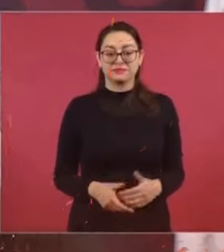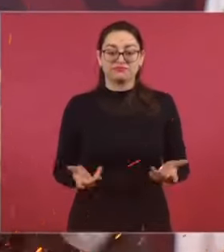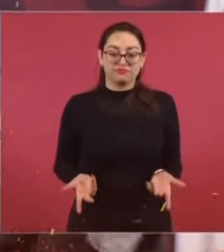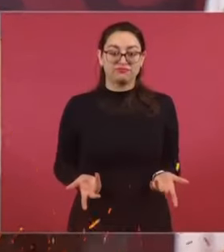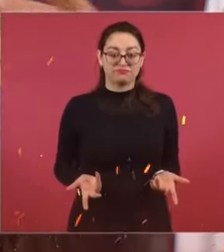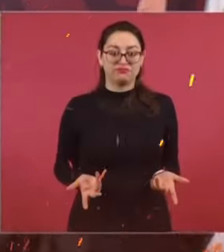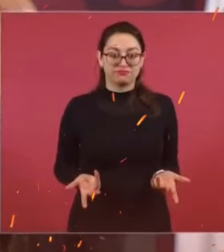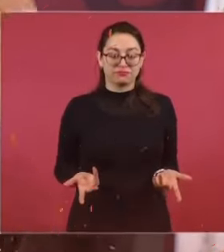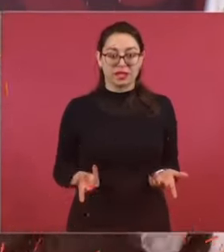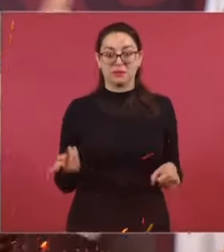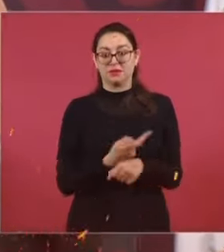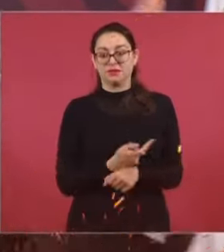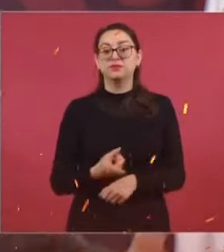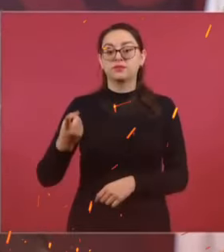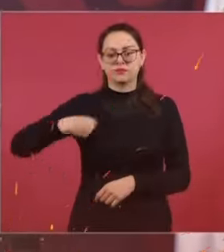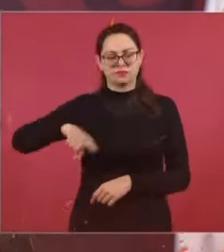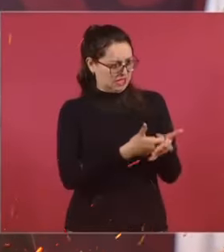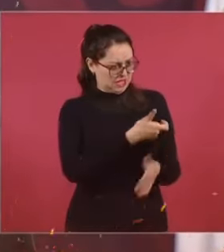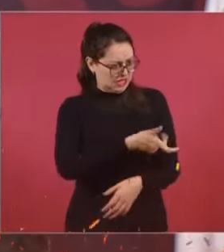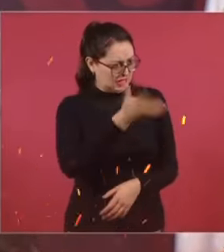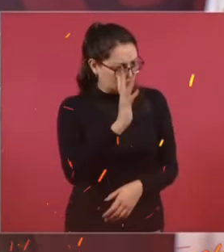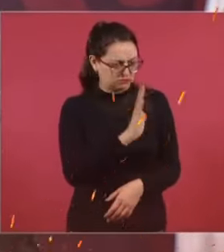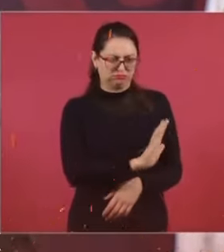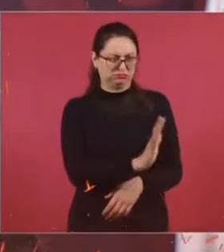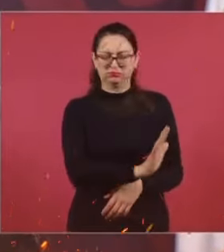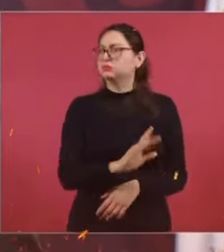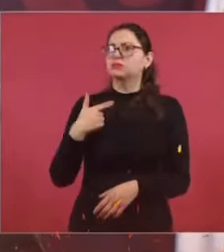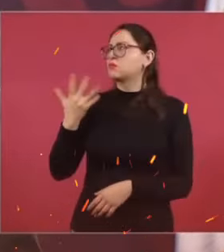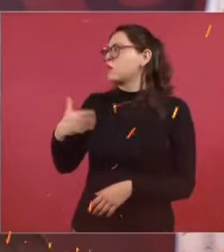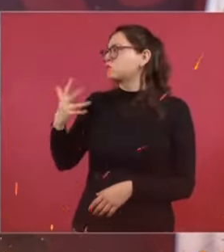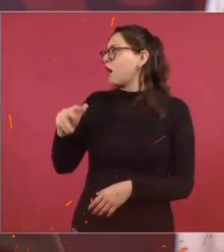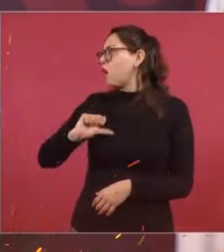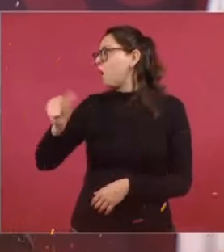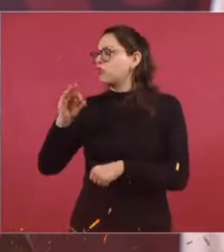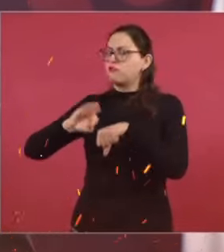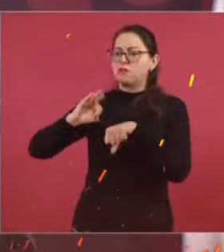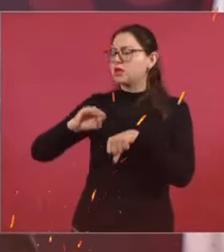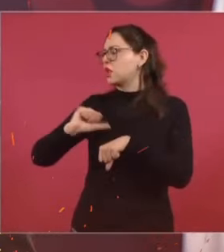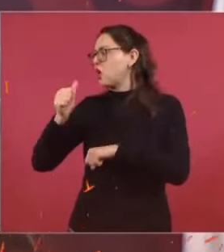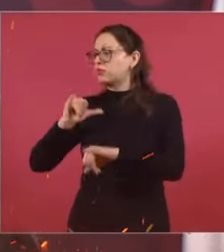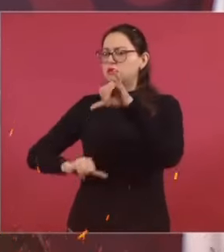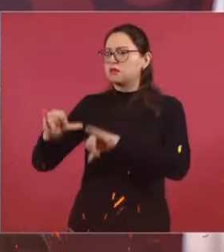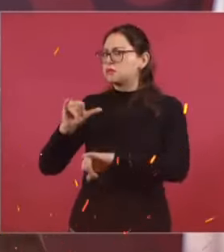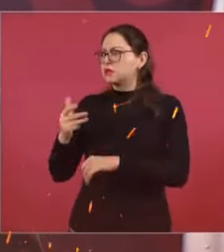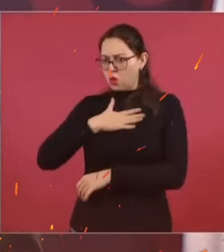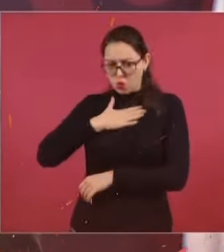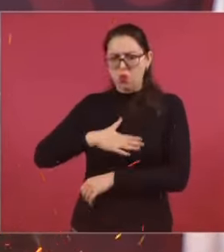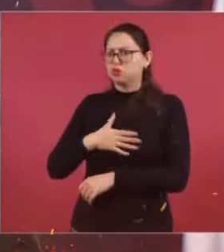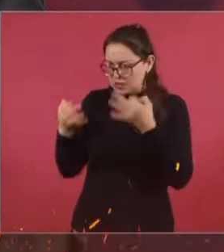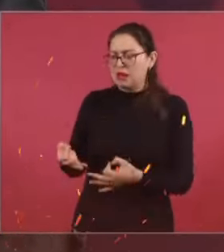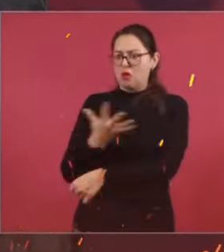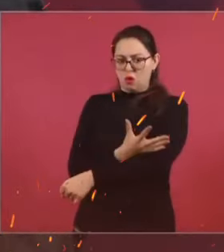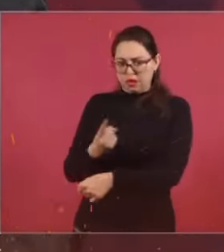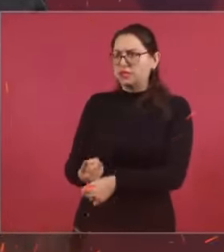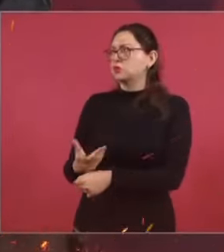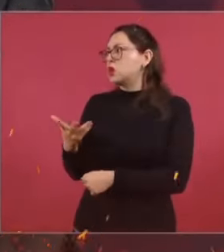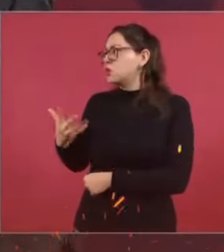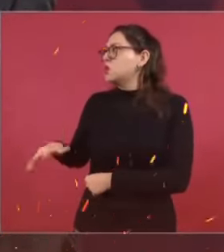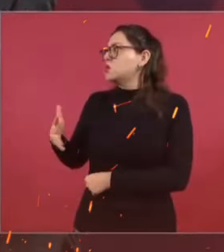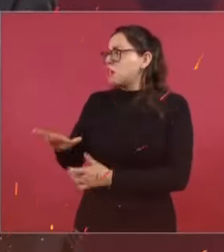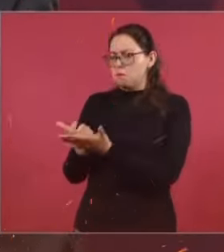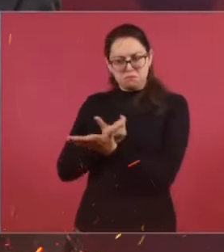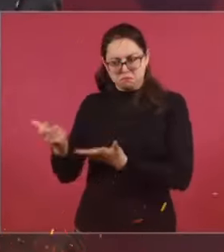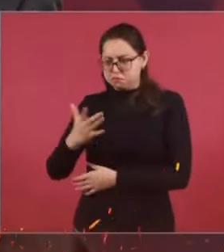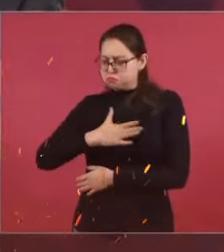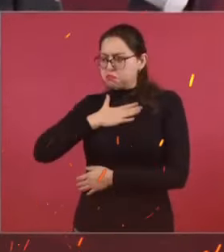Pues entonces cuando empezamos a comprar las medicinas a laboratorios para comprar medicinas de calidad, no adulteradas y a buen